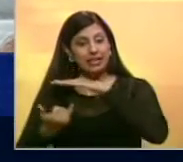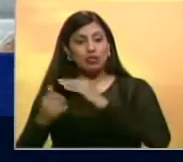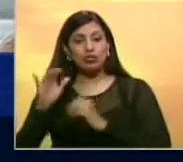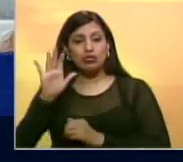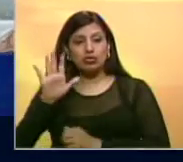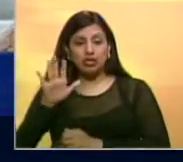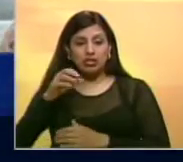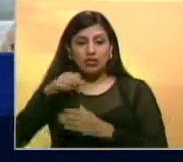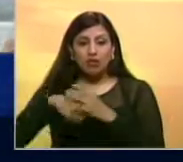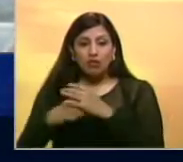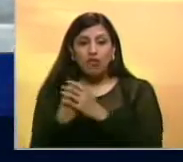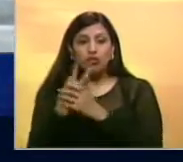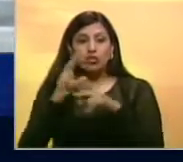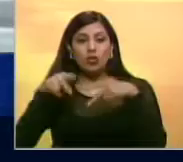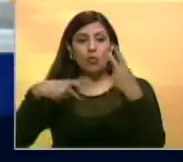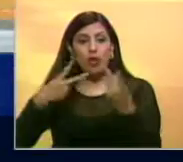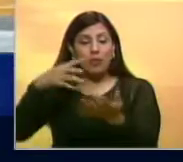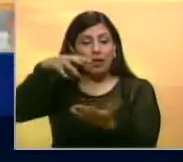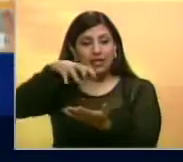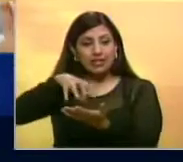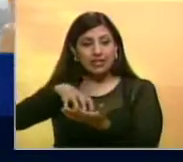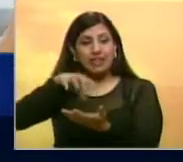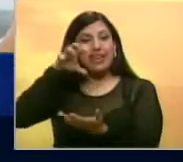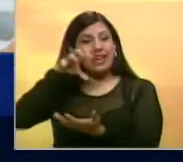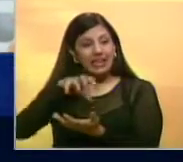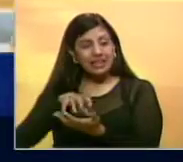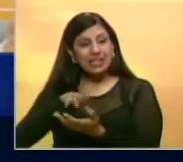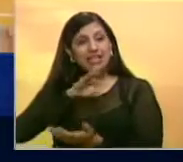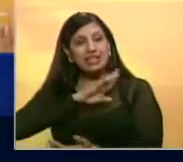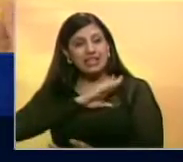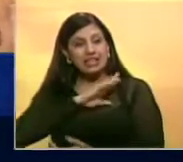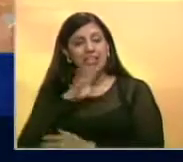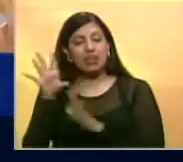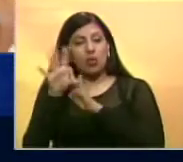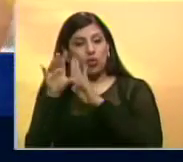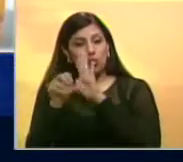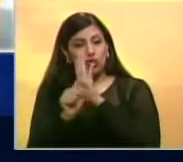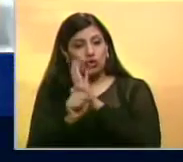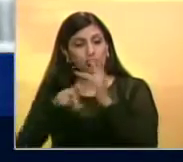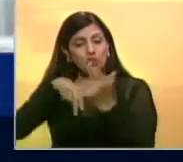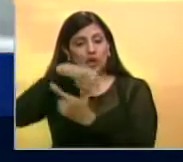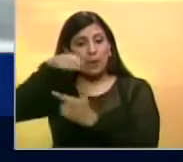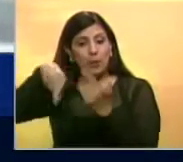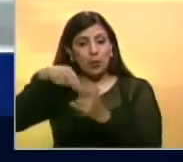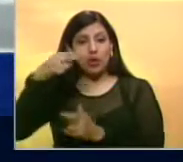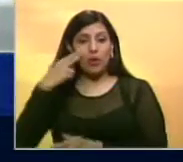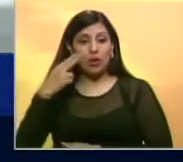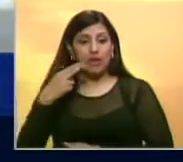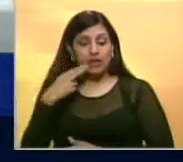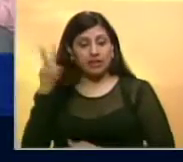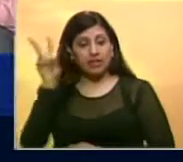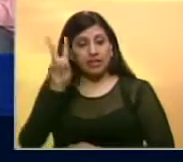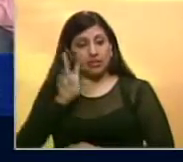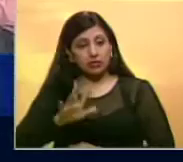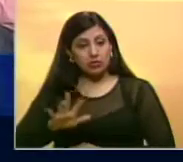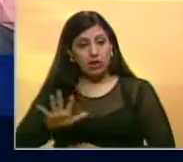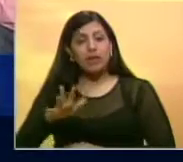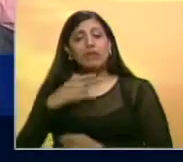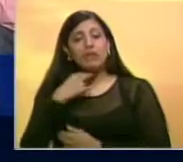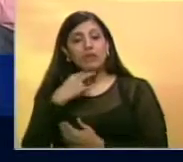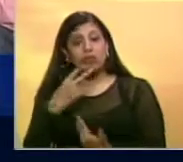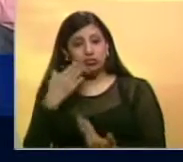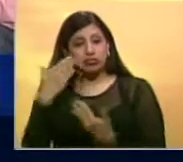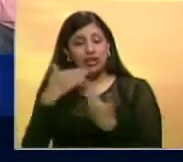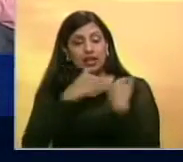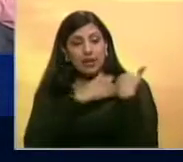parte de la fundación del nuevo Estado, el Estado que está consagrado en nuestra Constitución de la República Bolivariana de Venezuela. Voceros